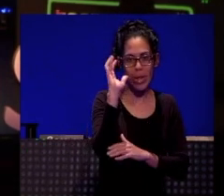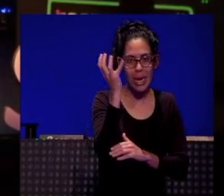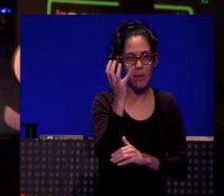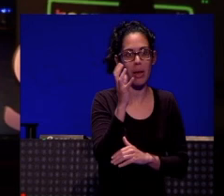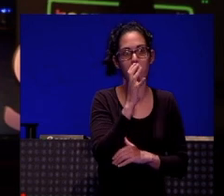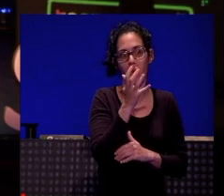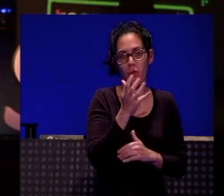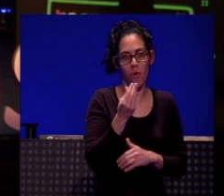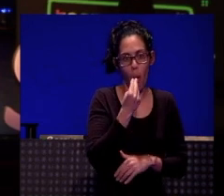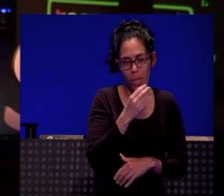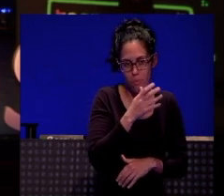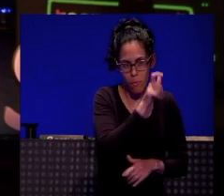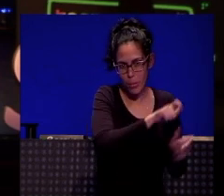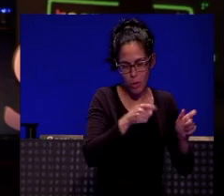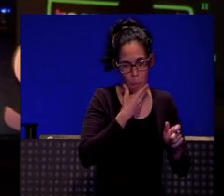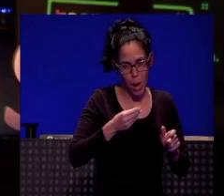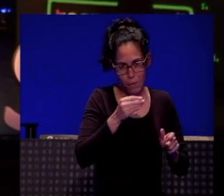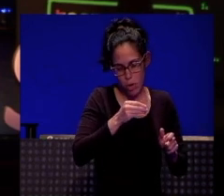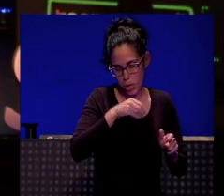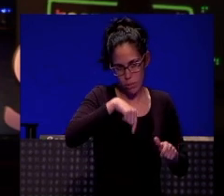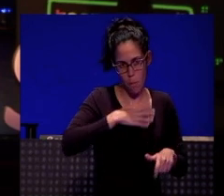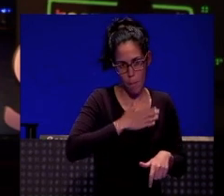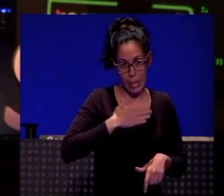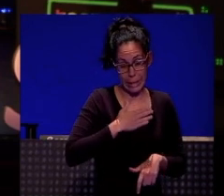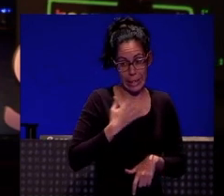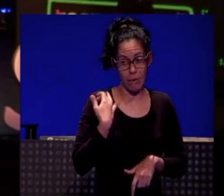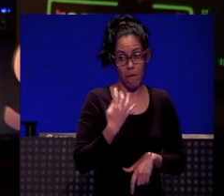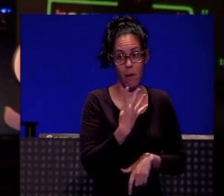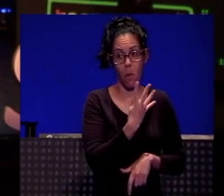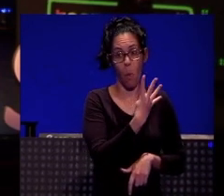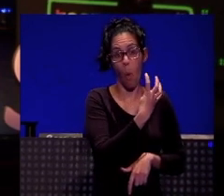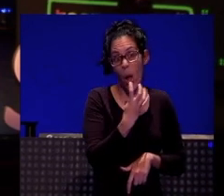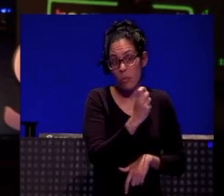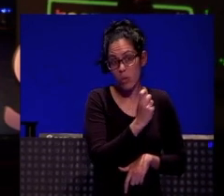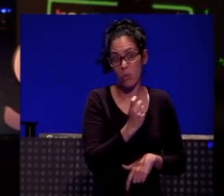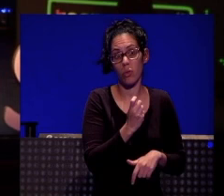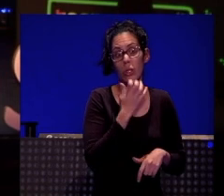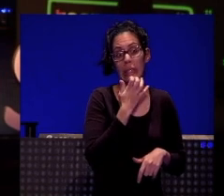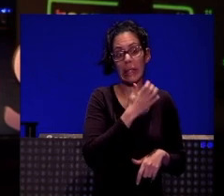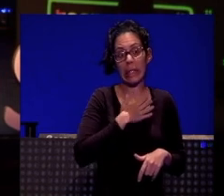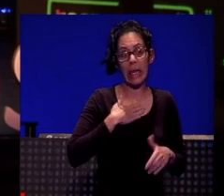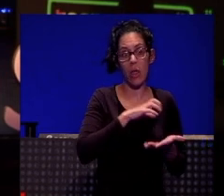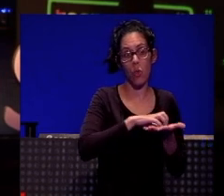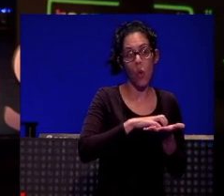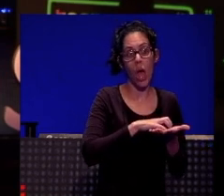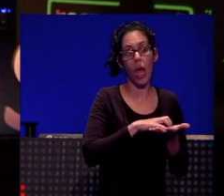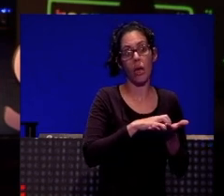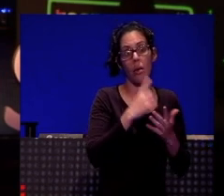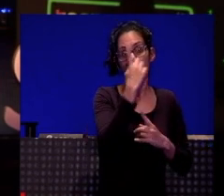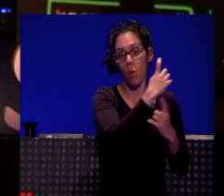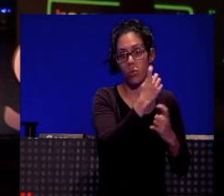comida y esa gente maravillosa. Y como quedan por aquí cuatro minutitos, si queréis os doy la palabra por si tenéis alguna duda, pregunta,